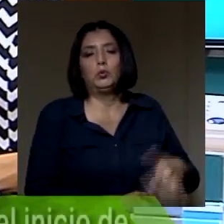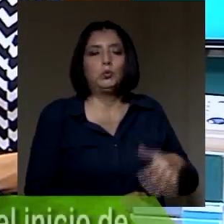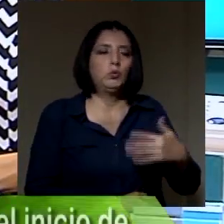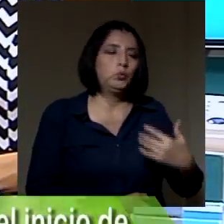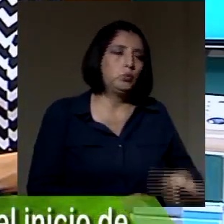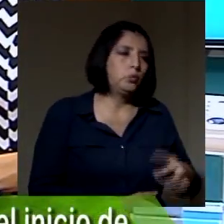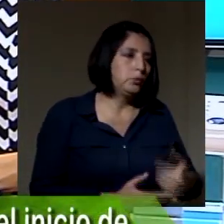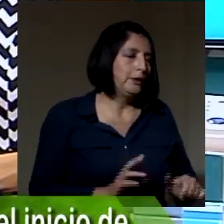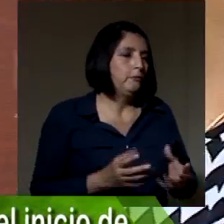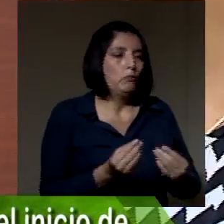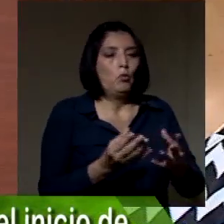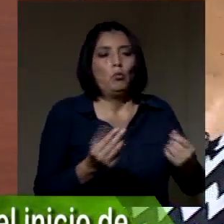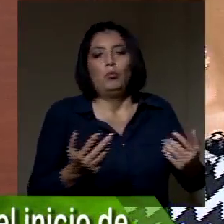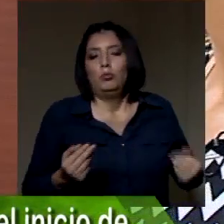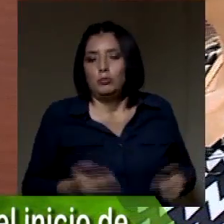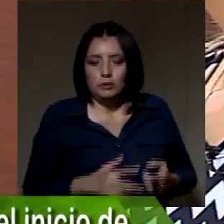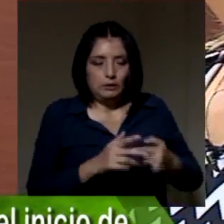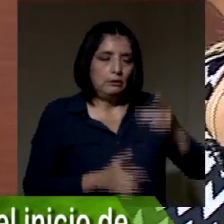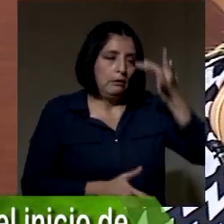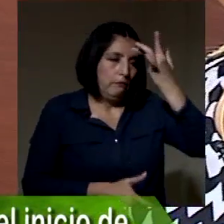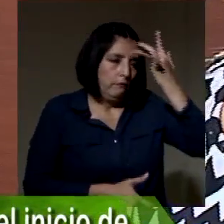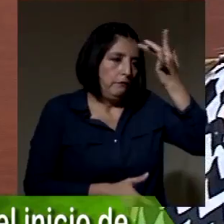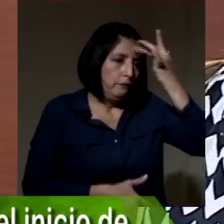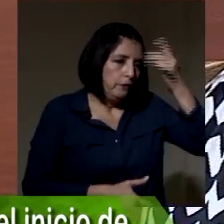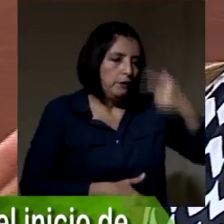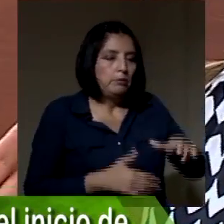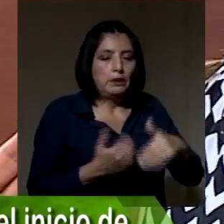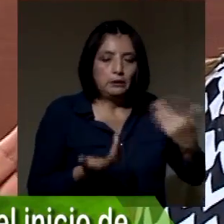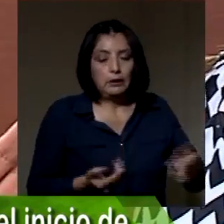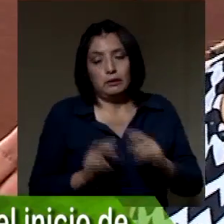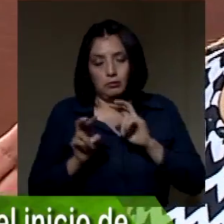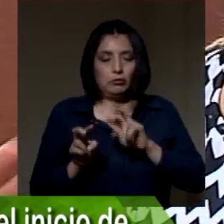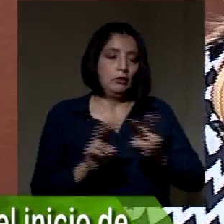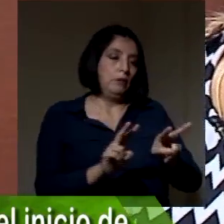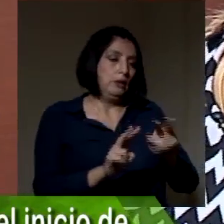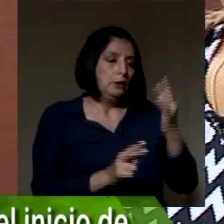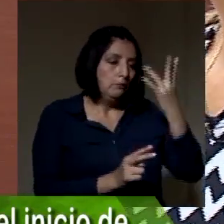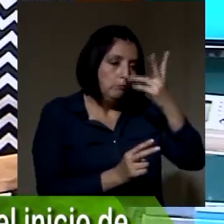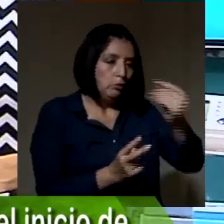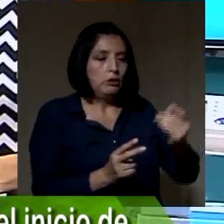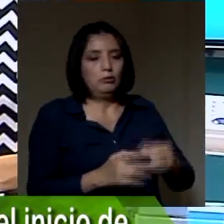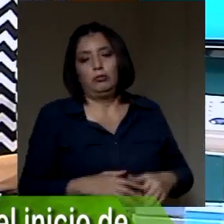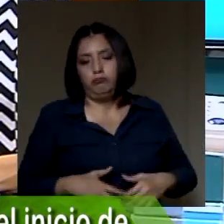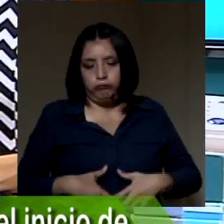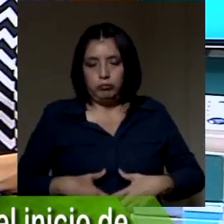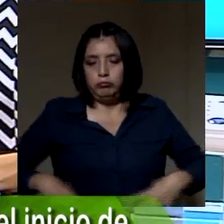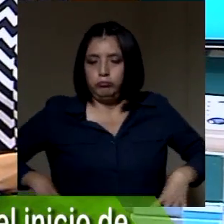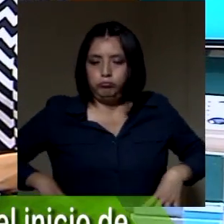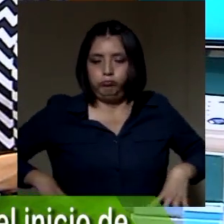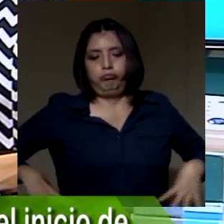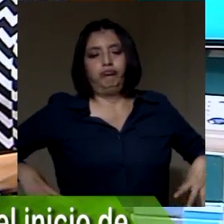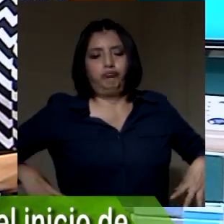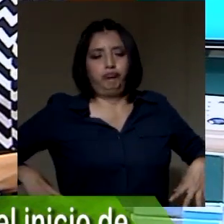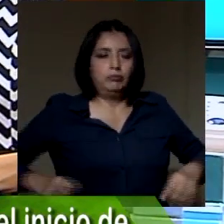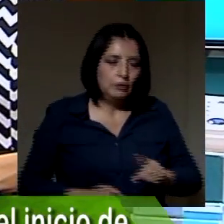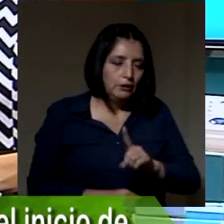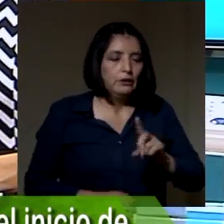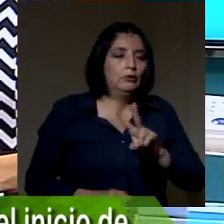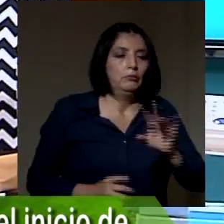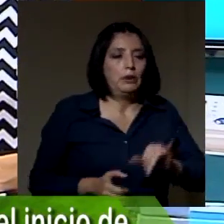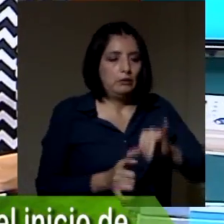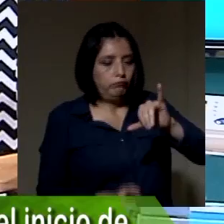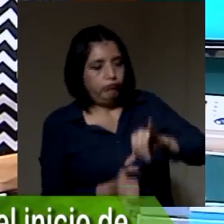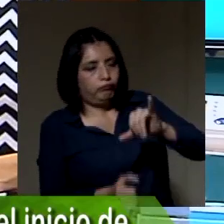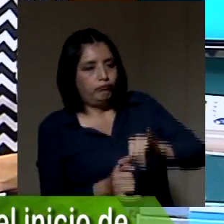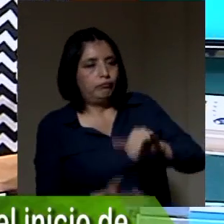madre de muchísimas enfermedades, aparte de no verse tan bonito, con un abdomen de 120 y uno tiene metro